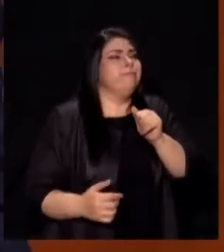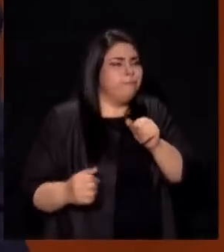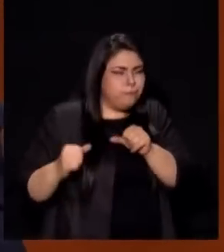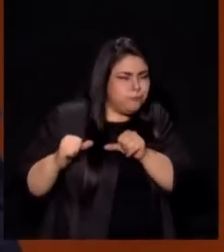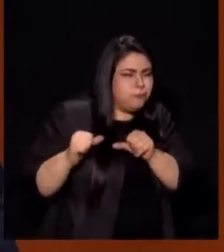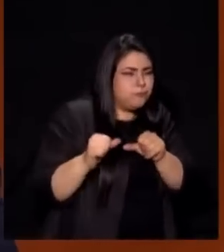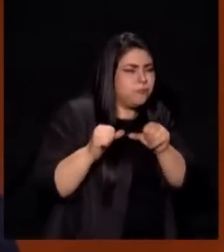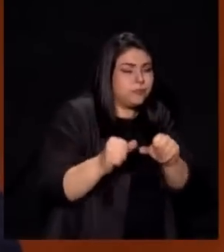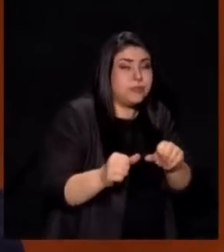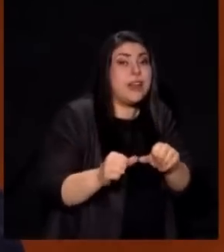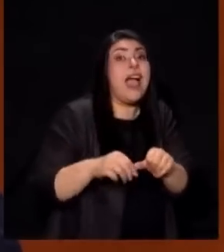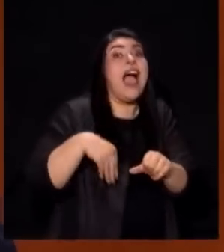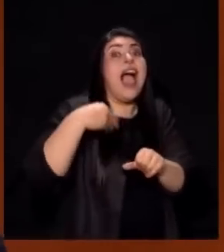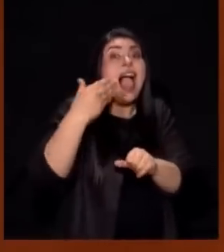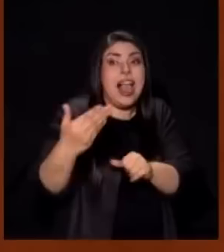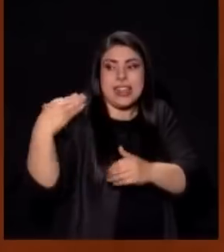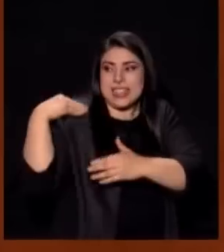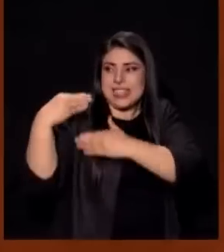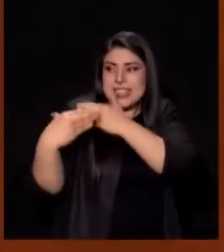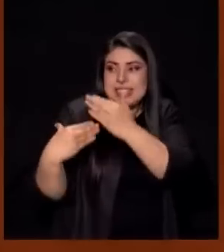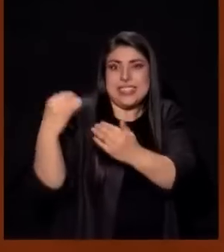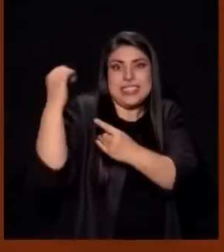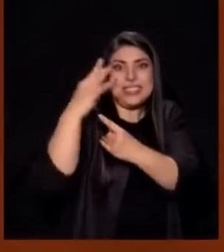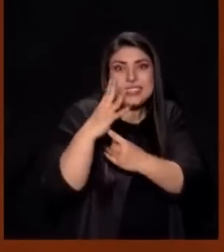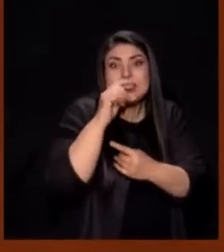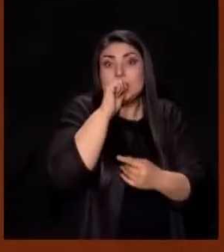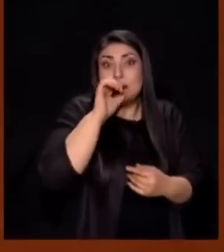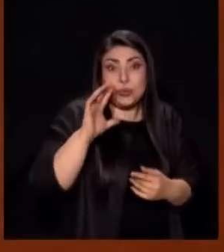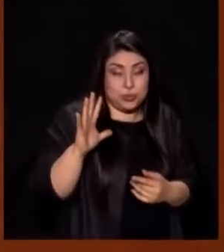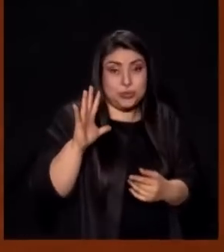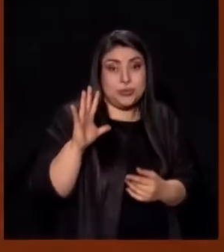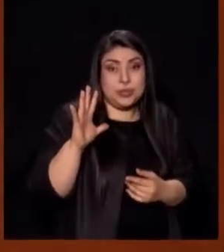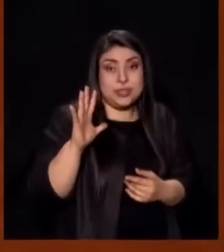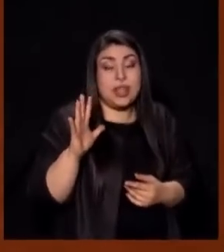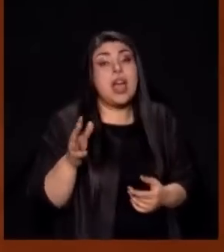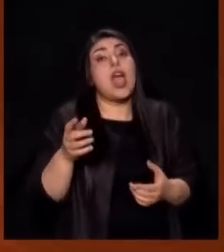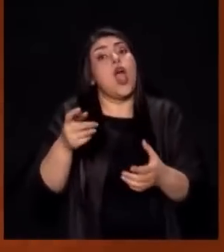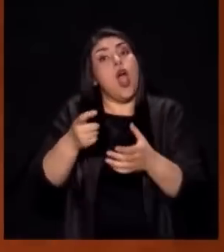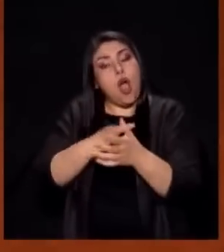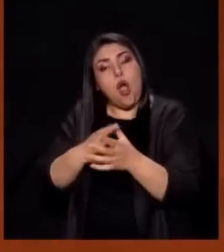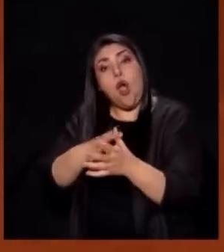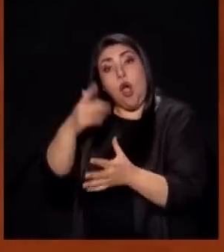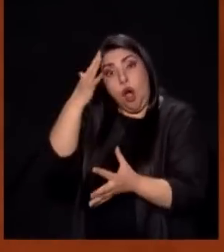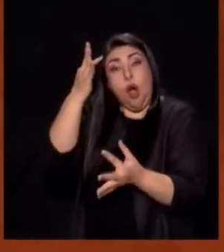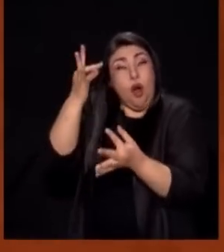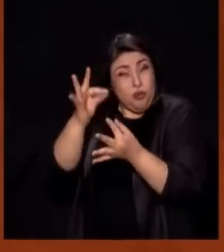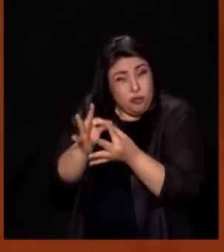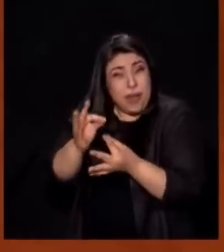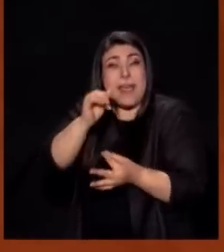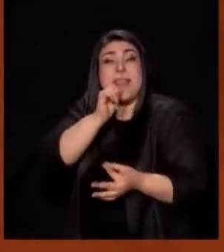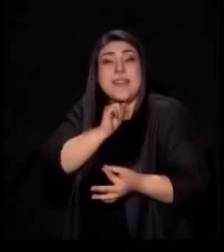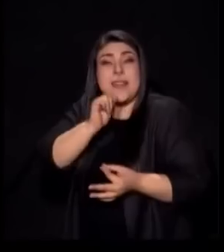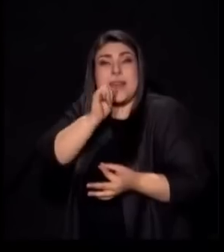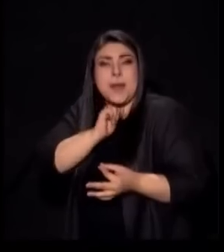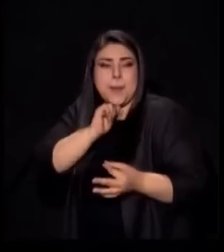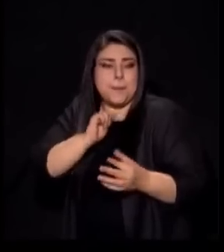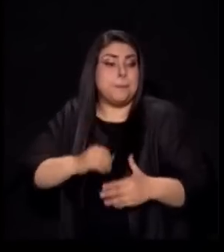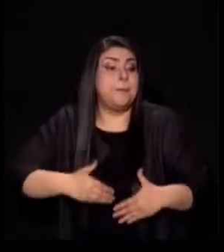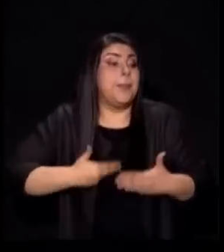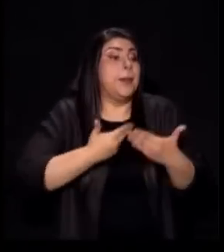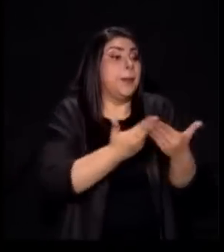Bendición O También Con fe Y paciencia Traslado La Herencia De Bendición